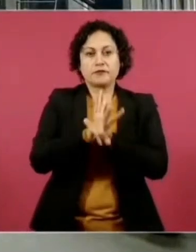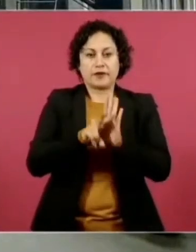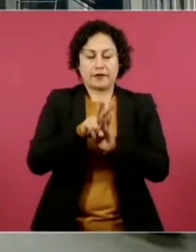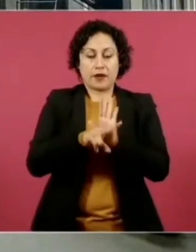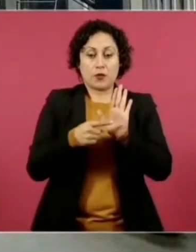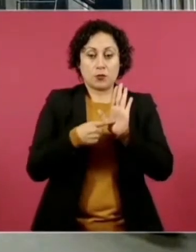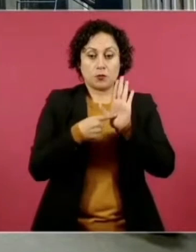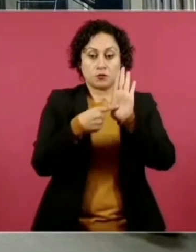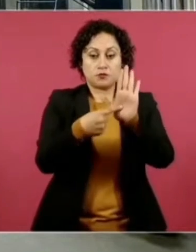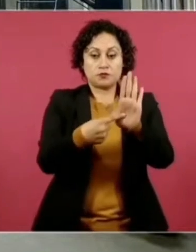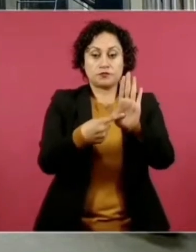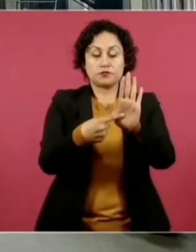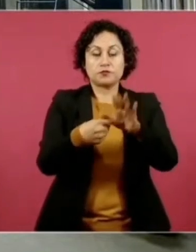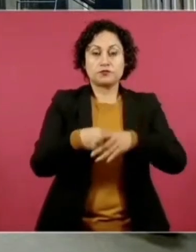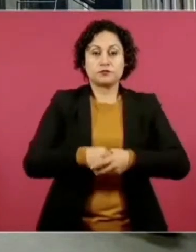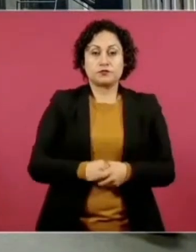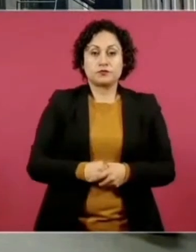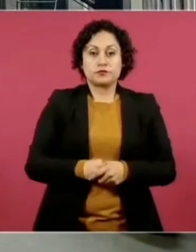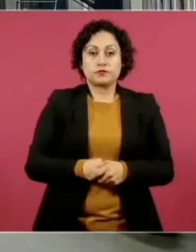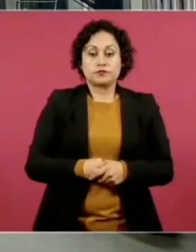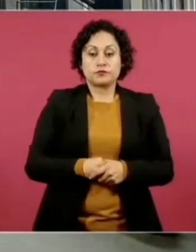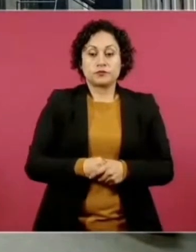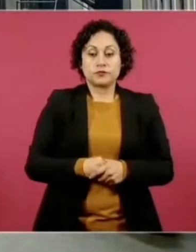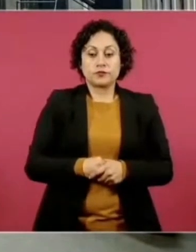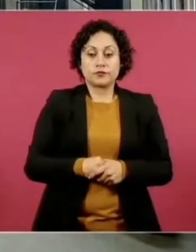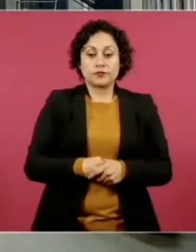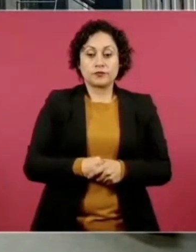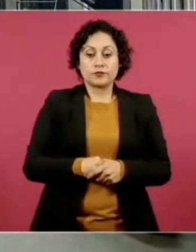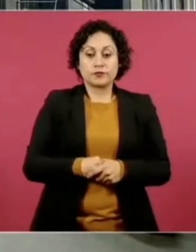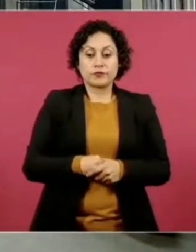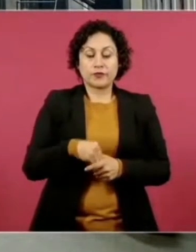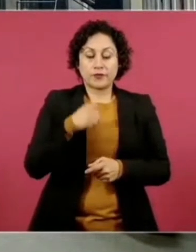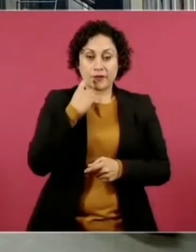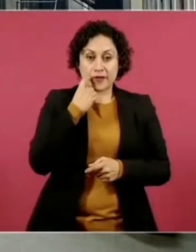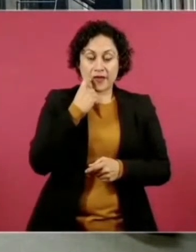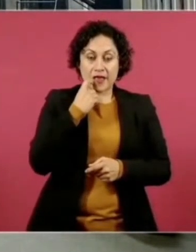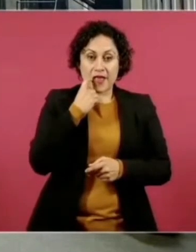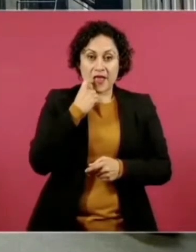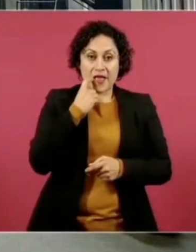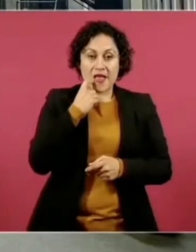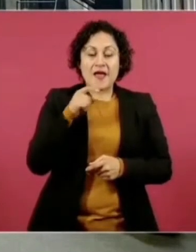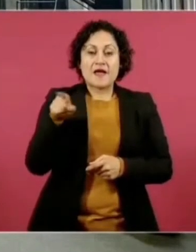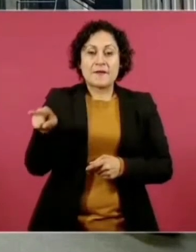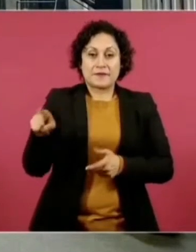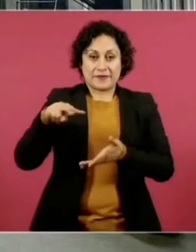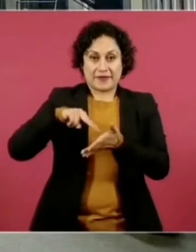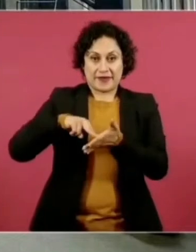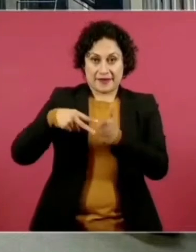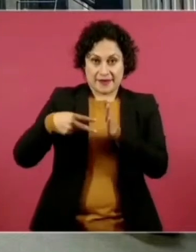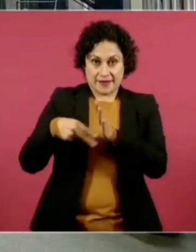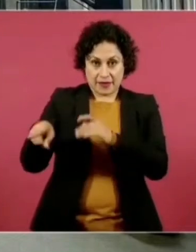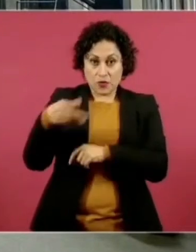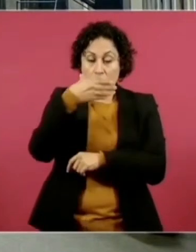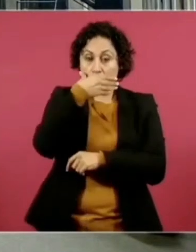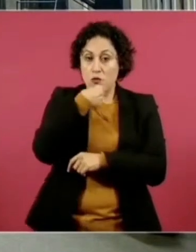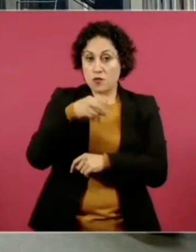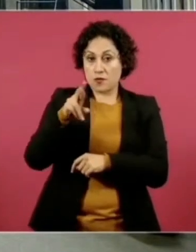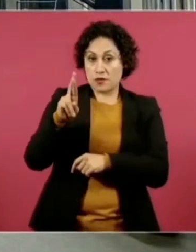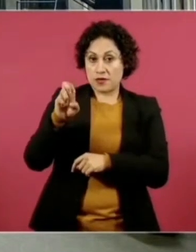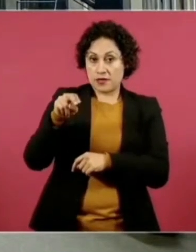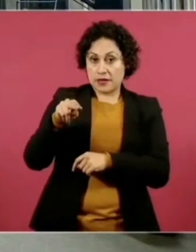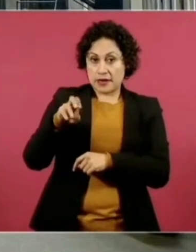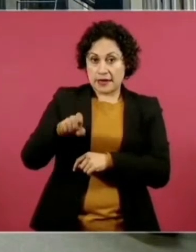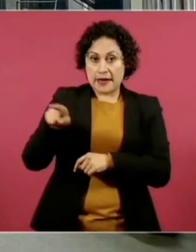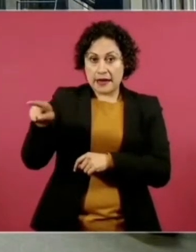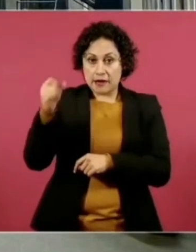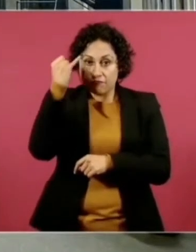ingeniero René Calderón diseñó el puente